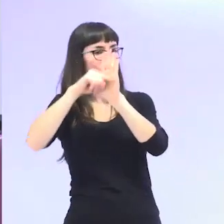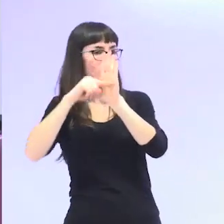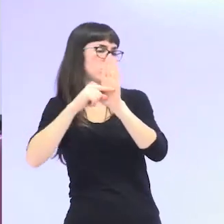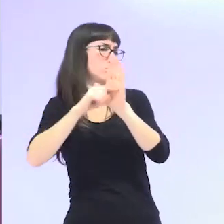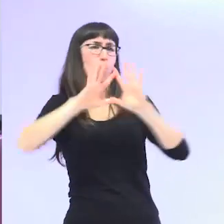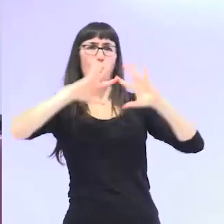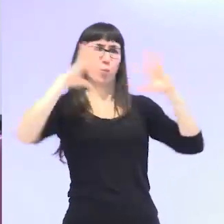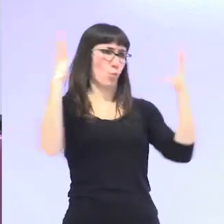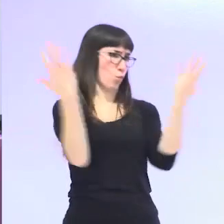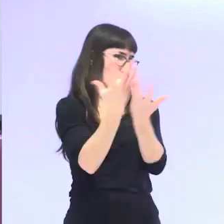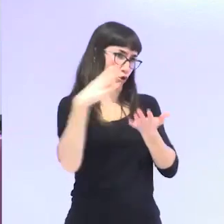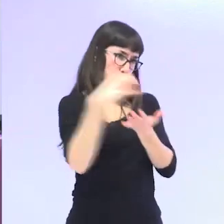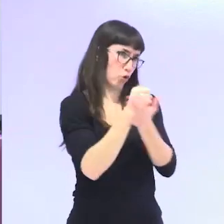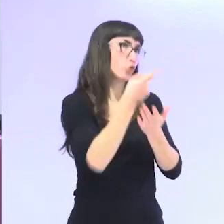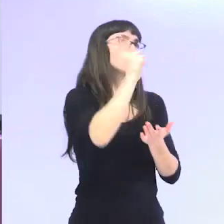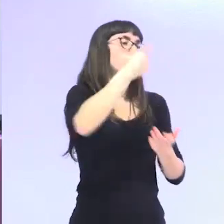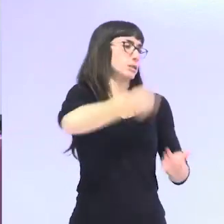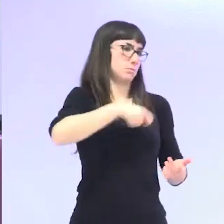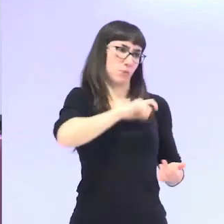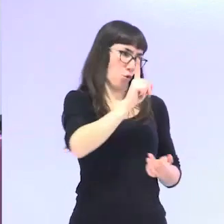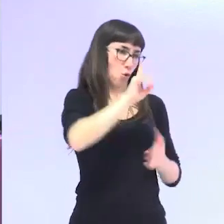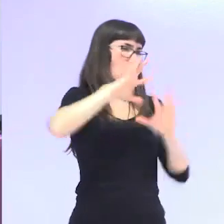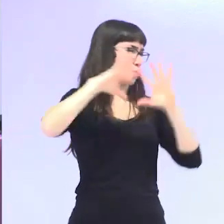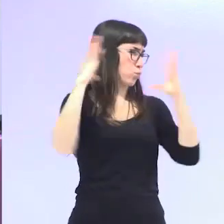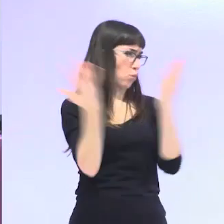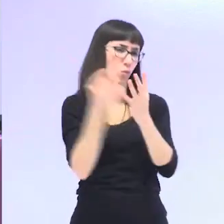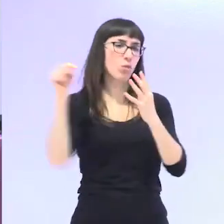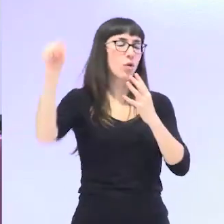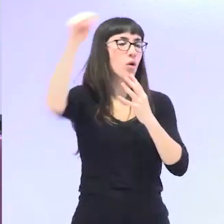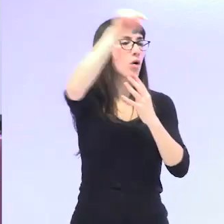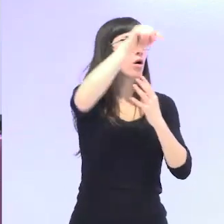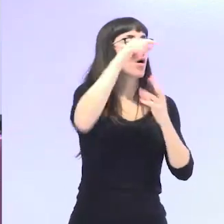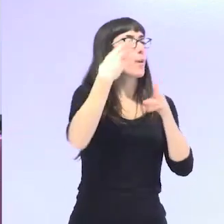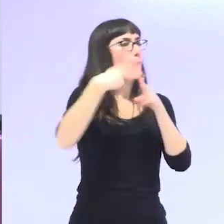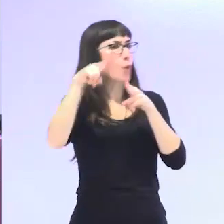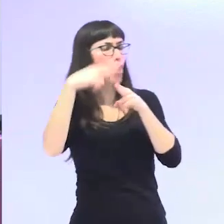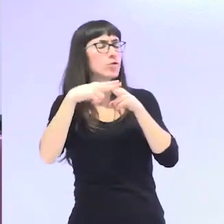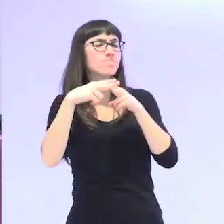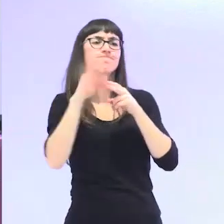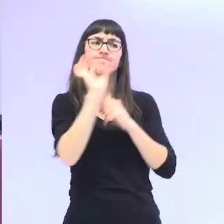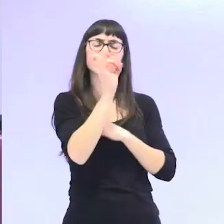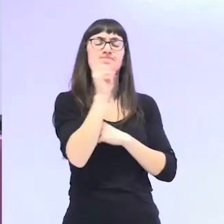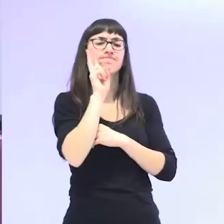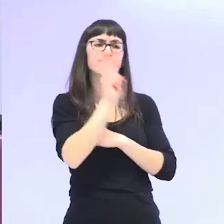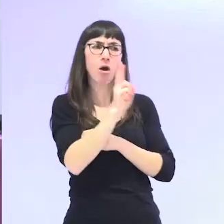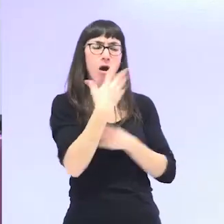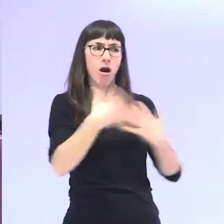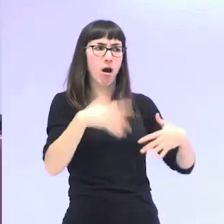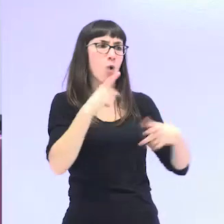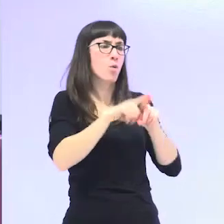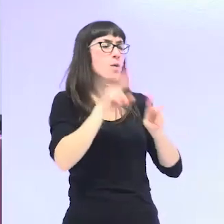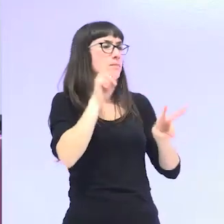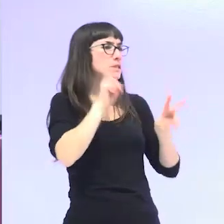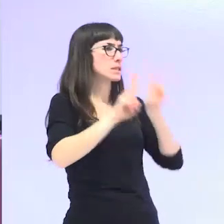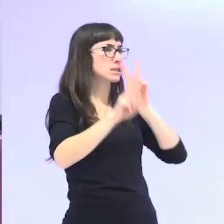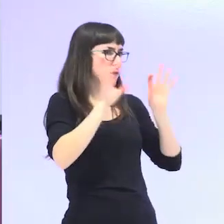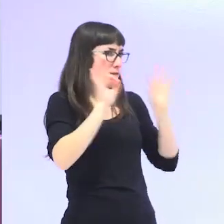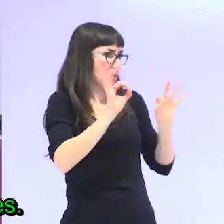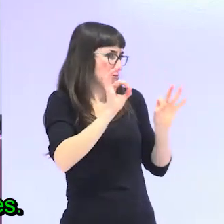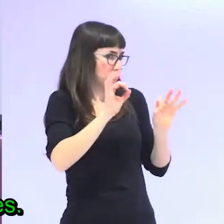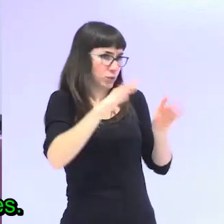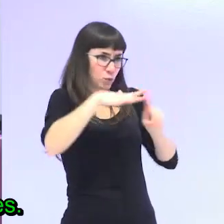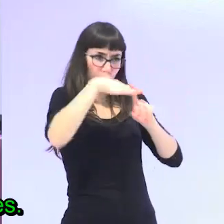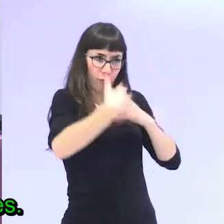regiones del mundo, no solamente a nivel nacional, sino en todas las regiones del mundo, que se hayan preocupado de visibilizar cuál es la realidad